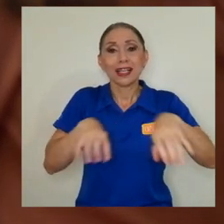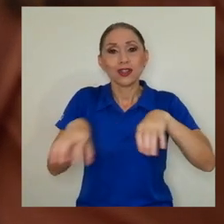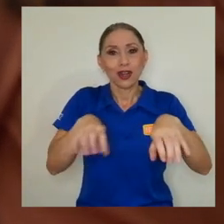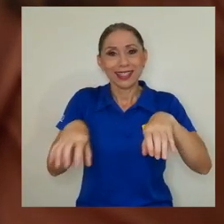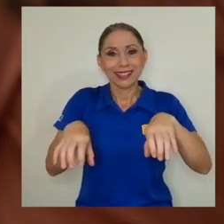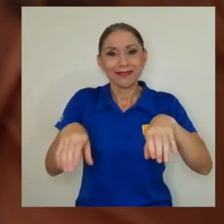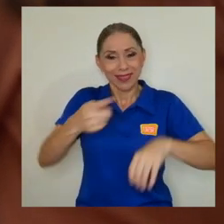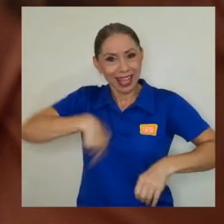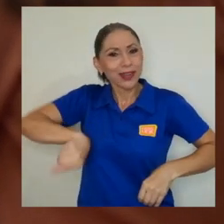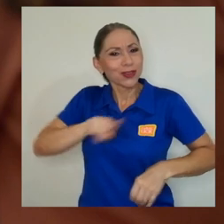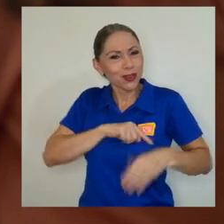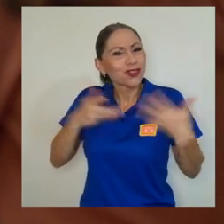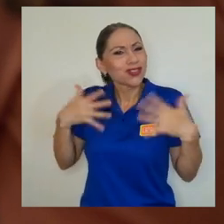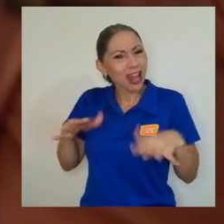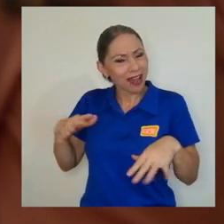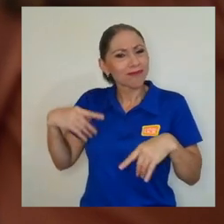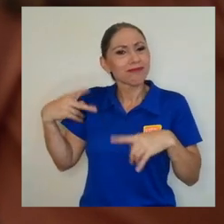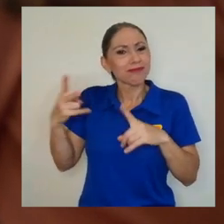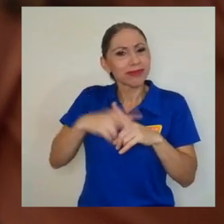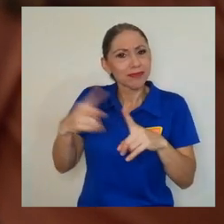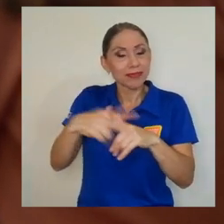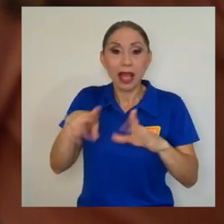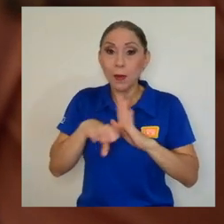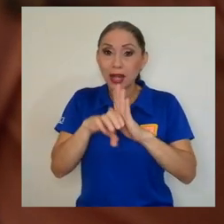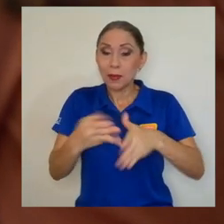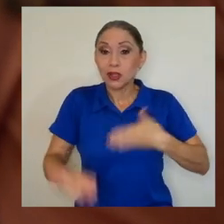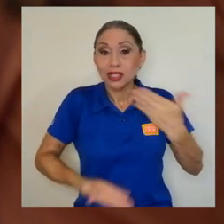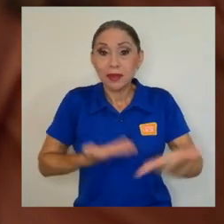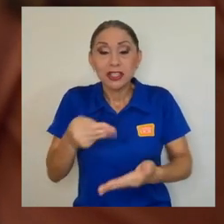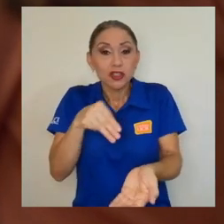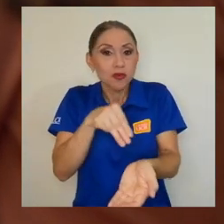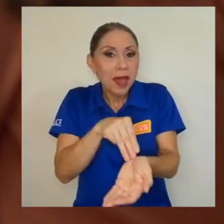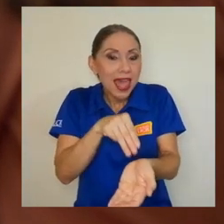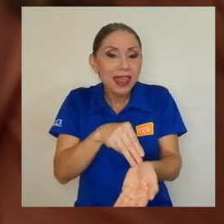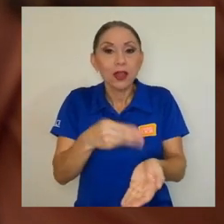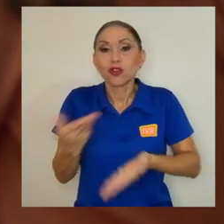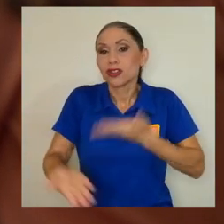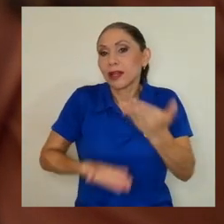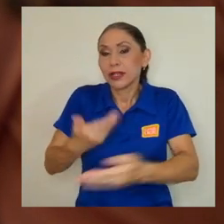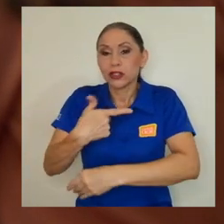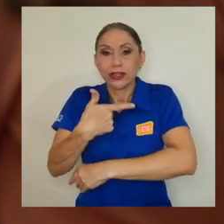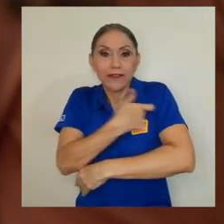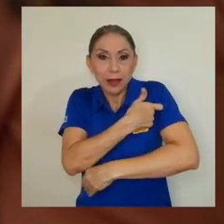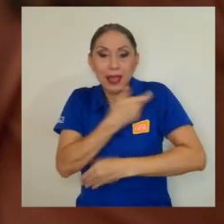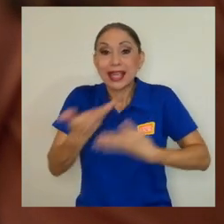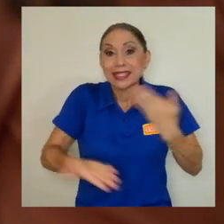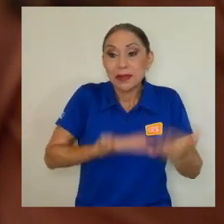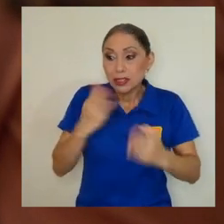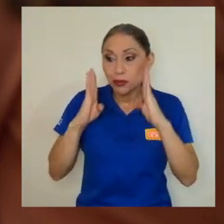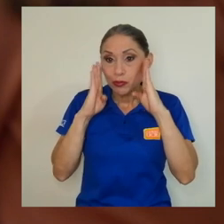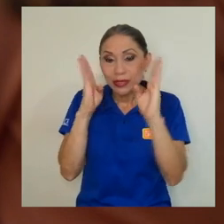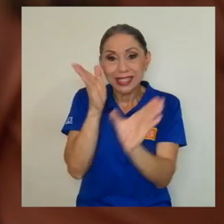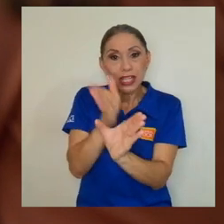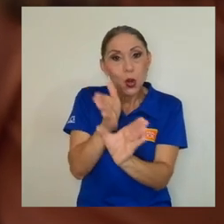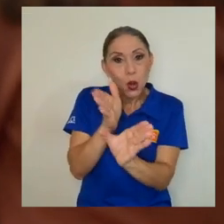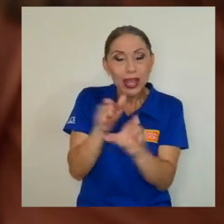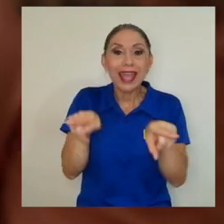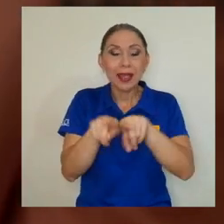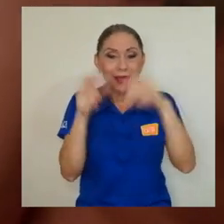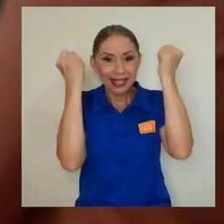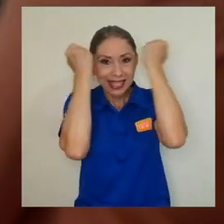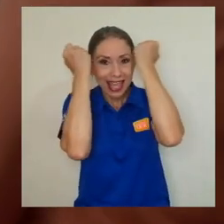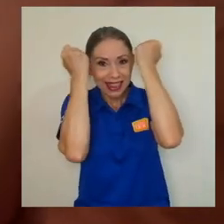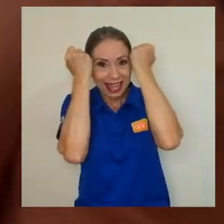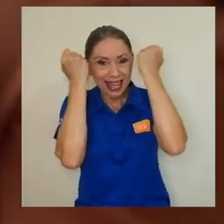servicios en salud venimos implementando, con servicios médicos, de enfermería, con los mismos servicios de psicología clínica y de psiquiatría